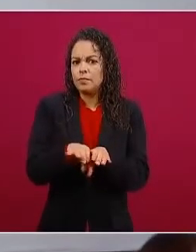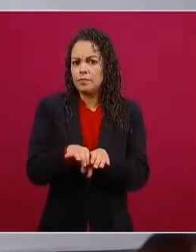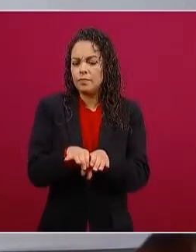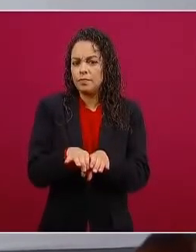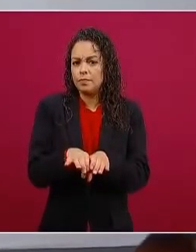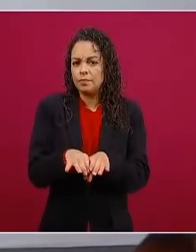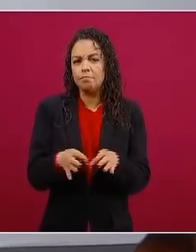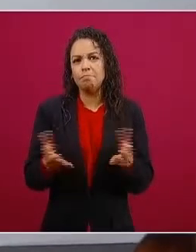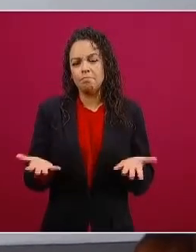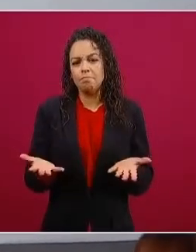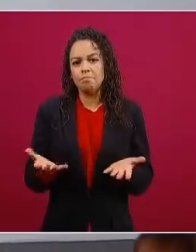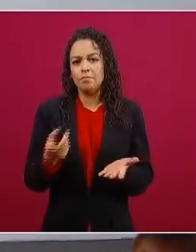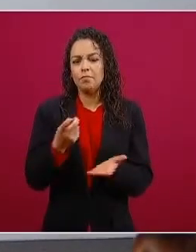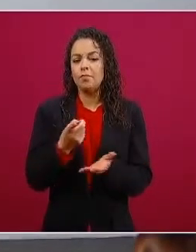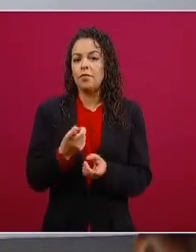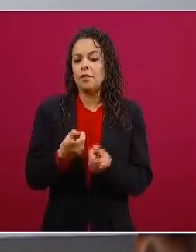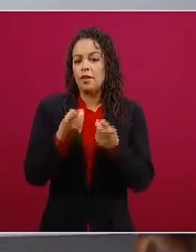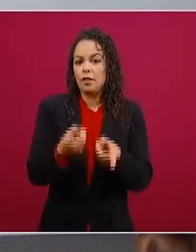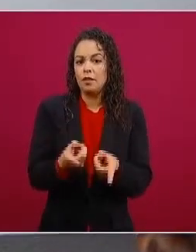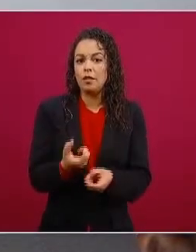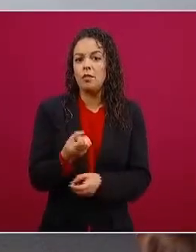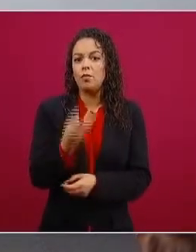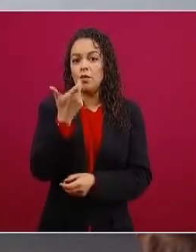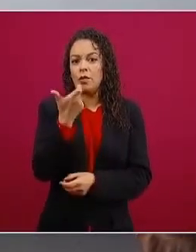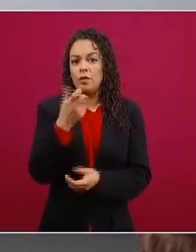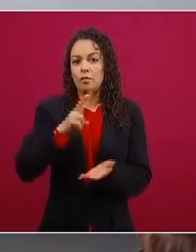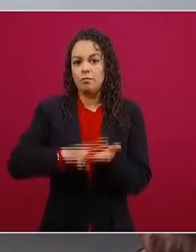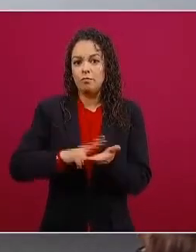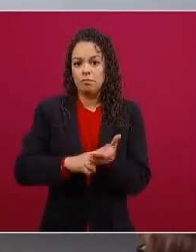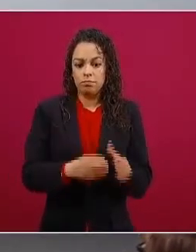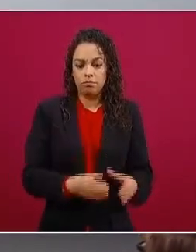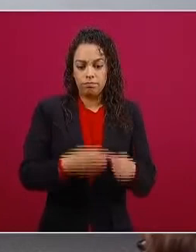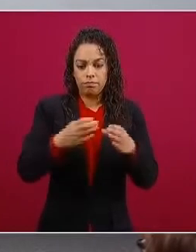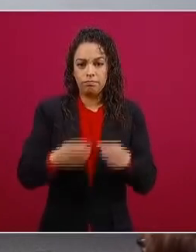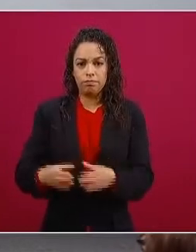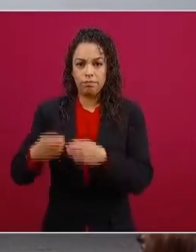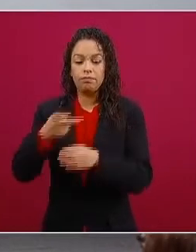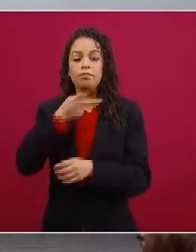por barril de petróleo de 49 dólares.